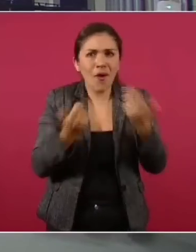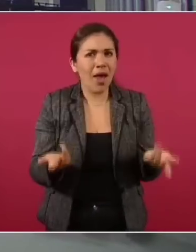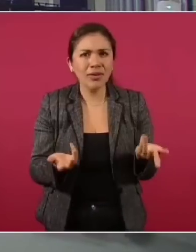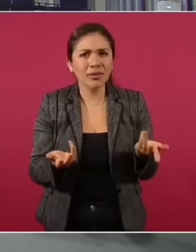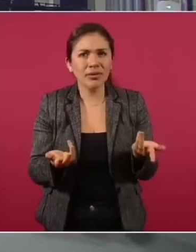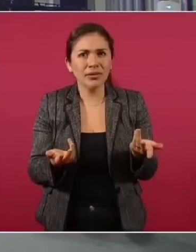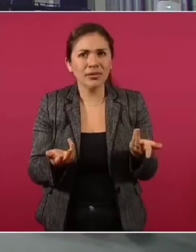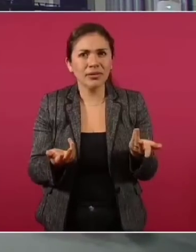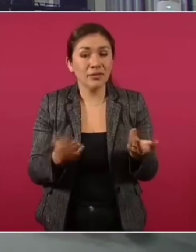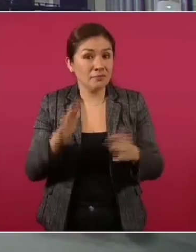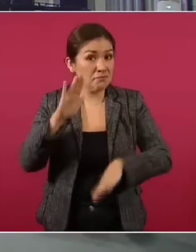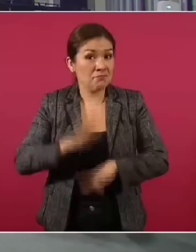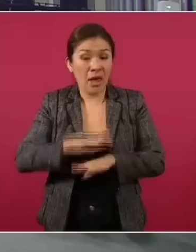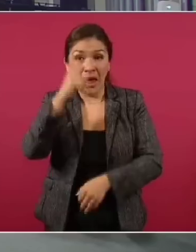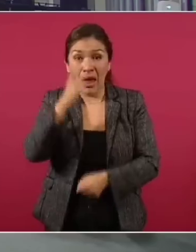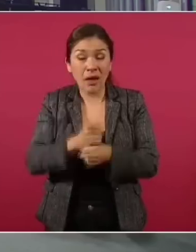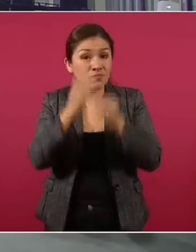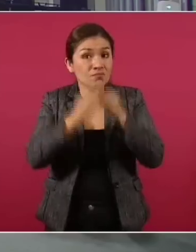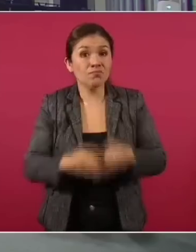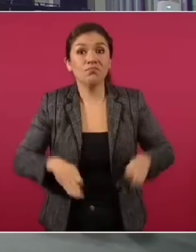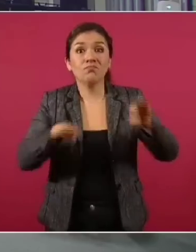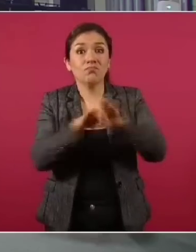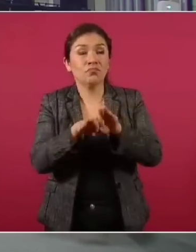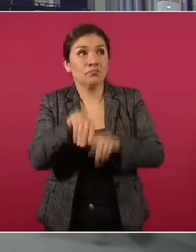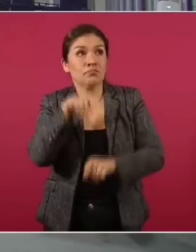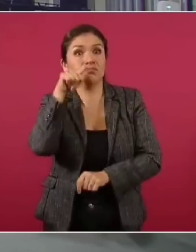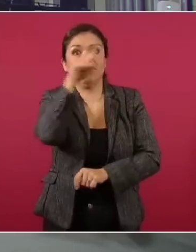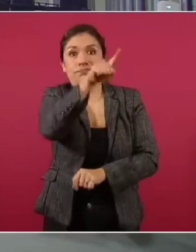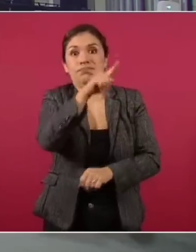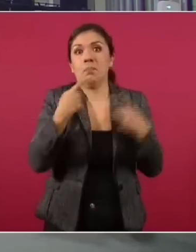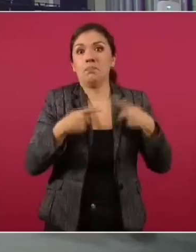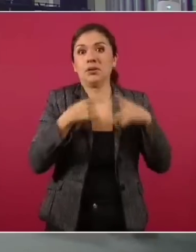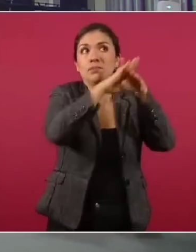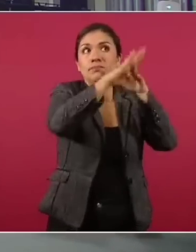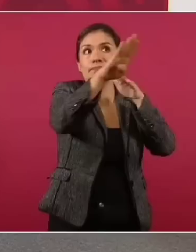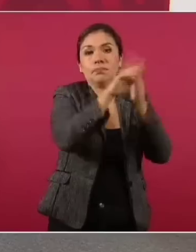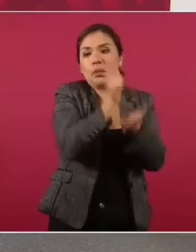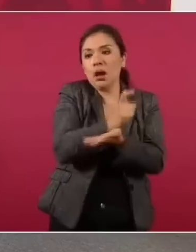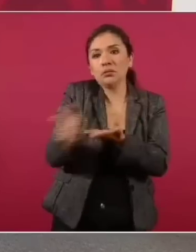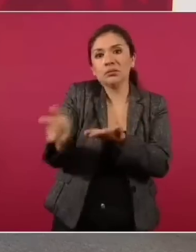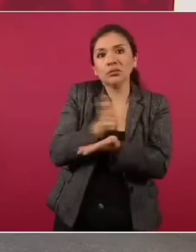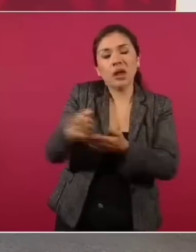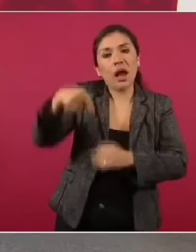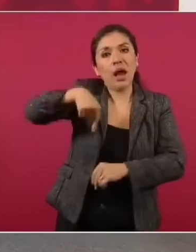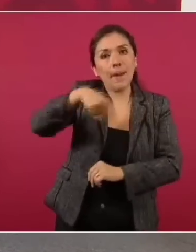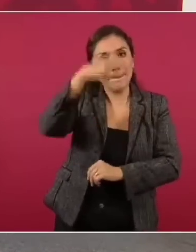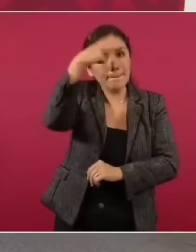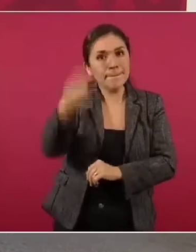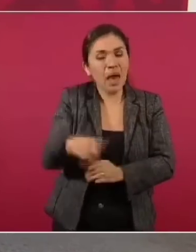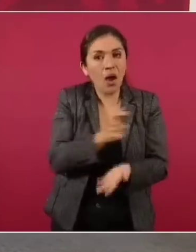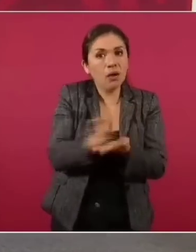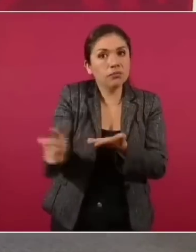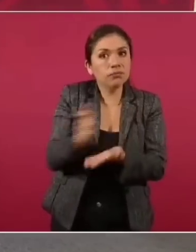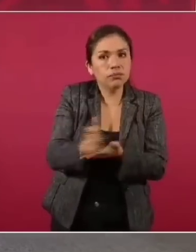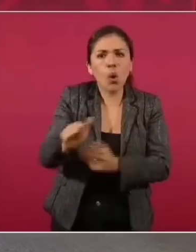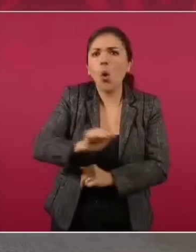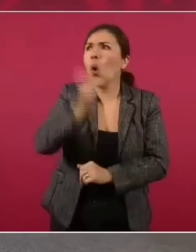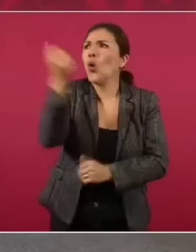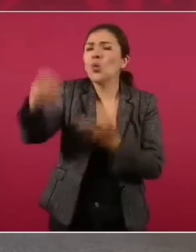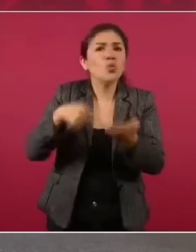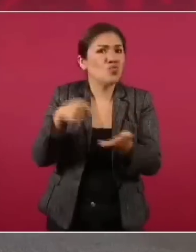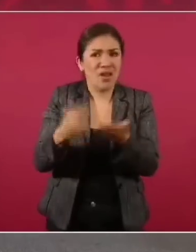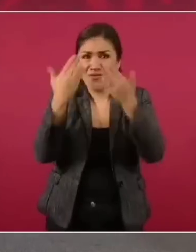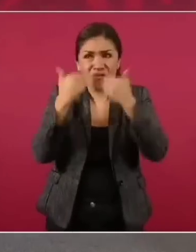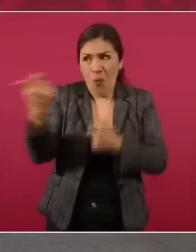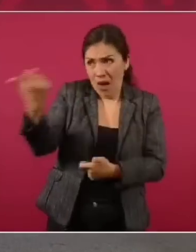cuantiosas que las remesas. Ninguna fuente de